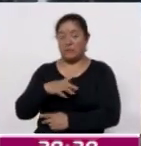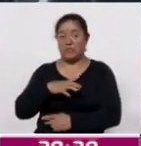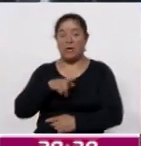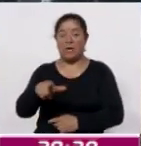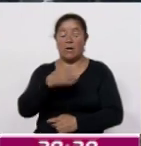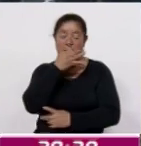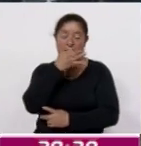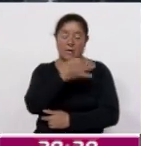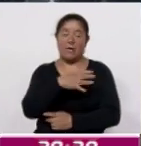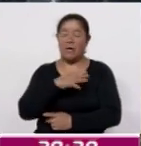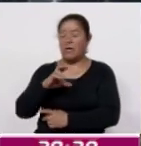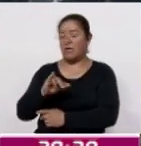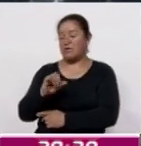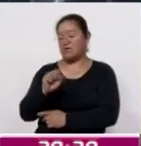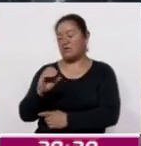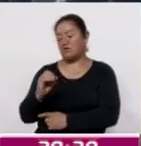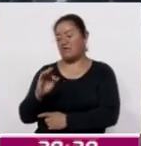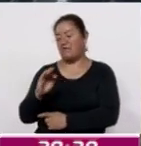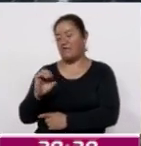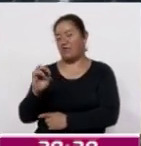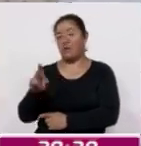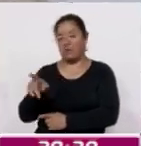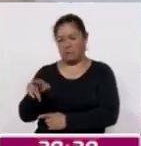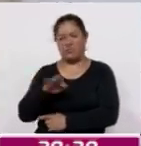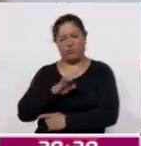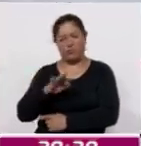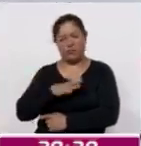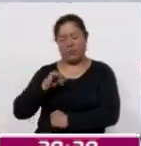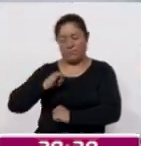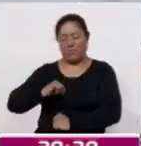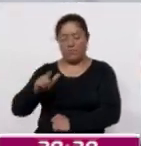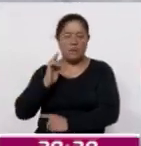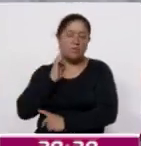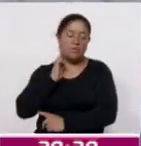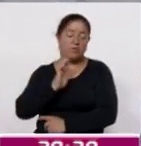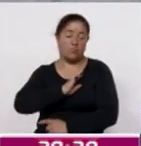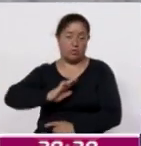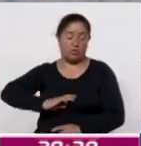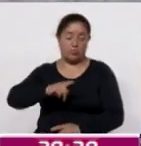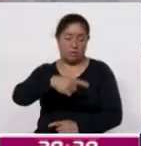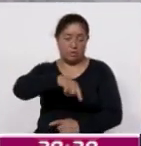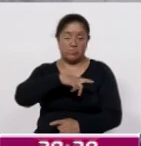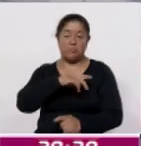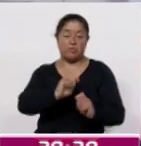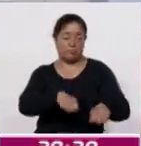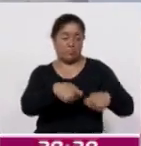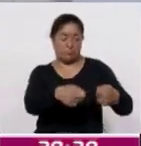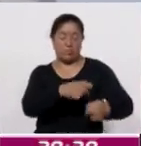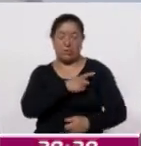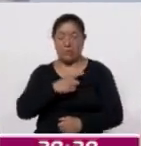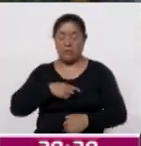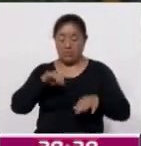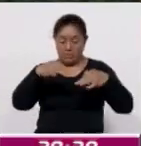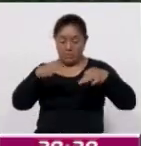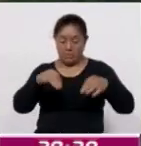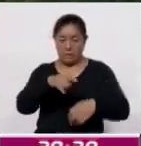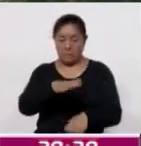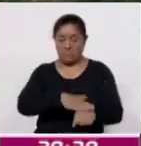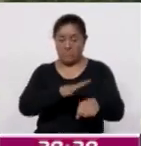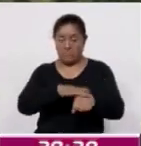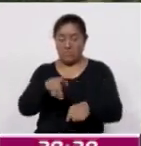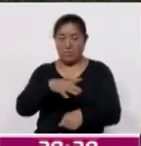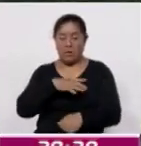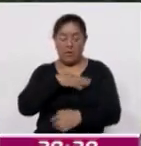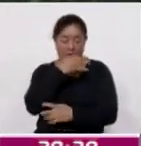determinarse que Crisóforo Sánchez Lima es elegible para el cargo de la regiduría en el municipio, se le deberá entregar la constancia de mayoría y notificar